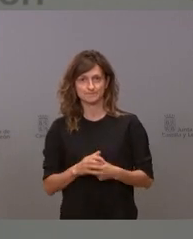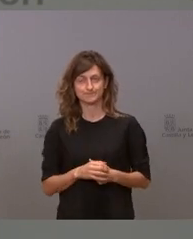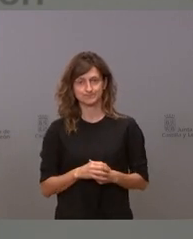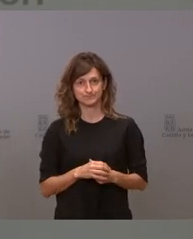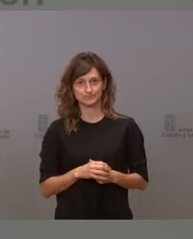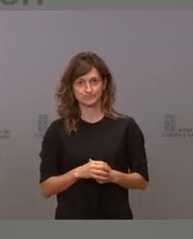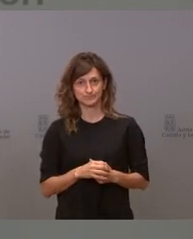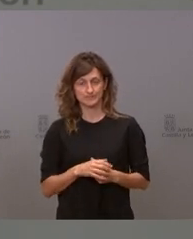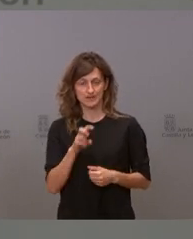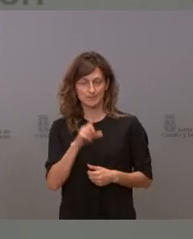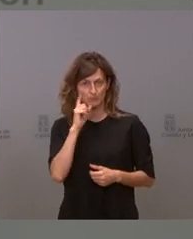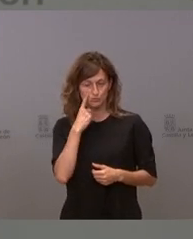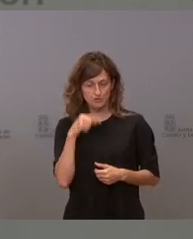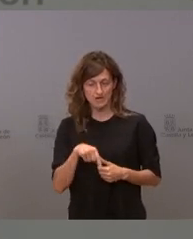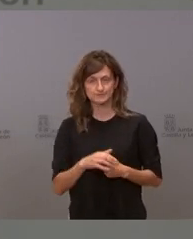lo encuentre